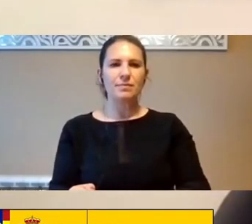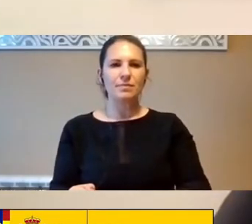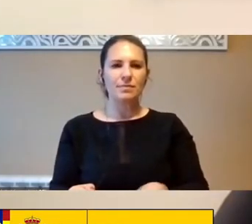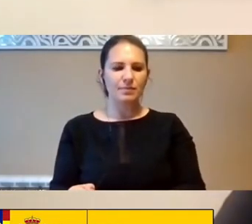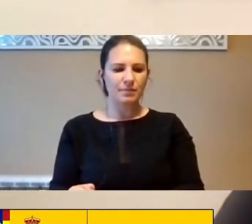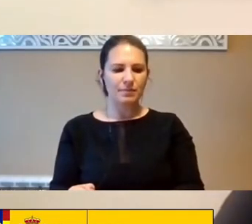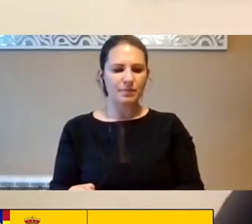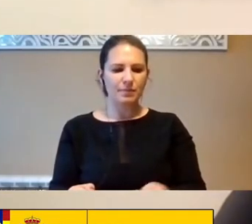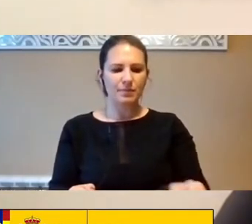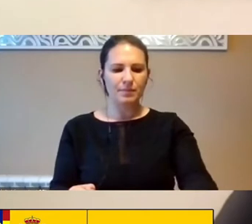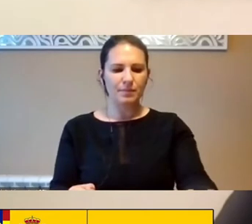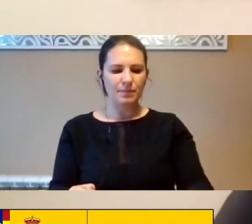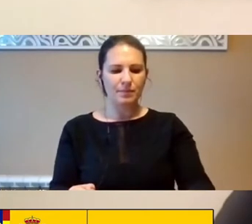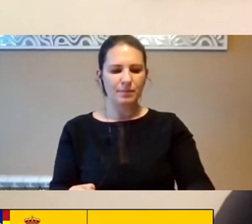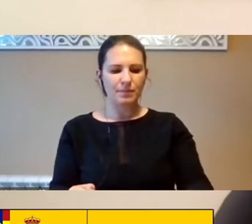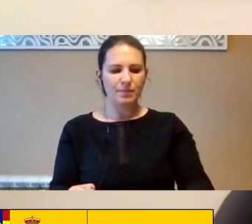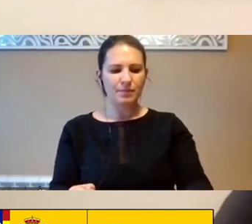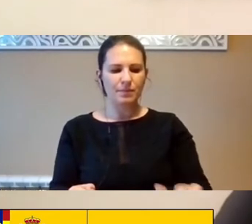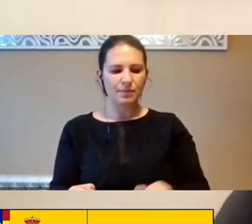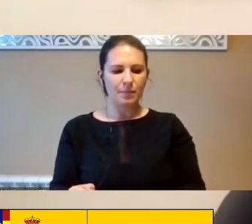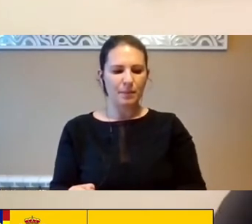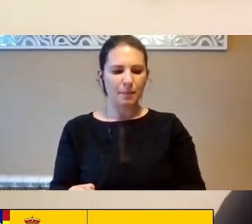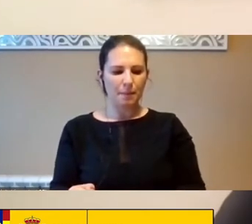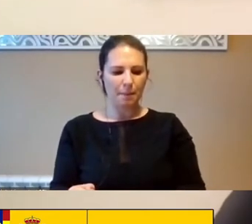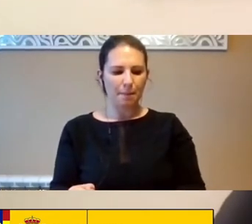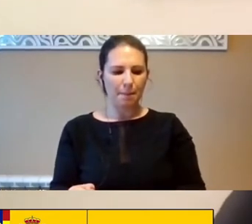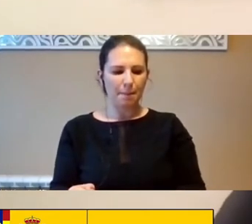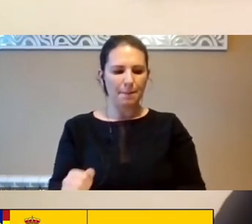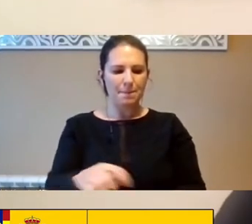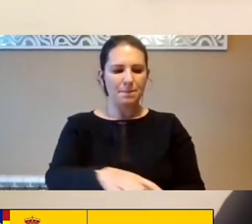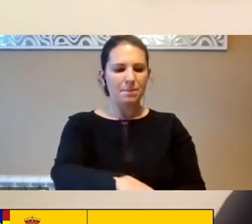Sabes que Yo Cada Vez Veo Menos La